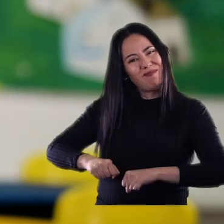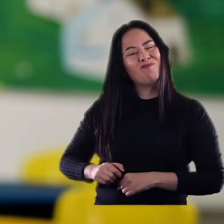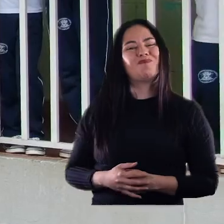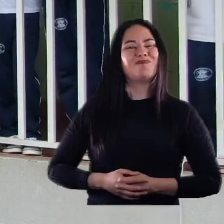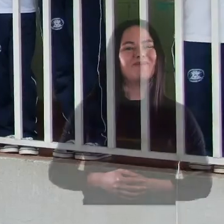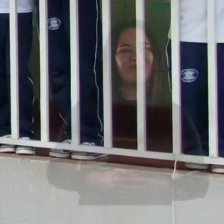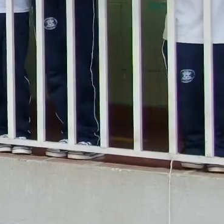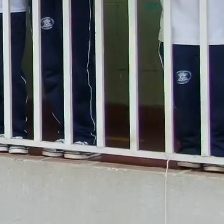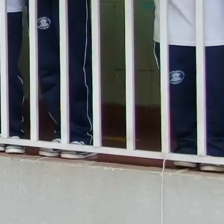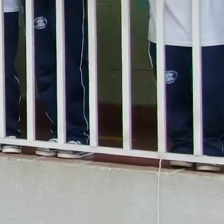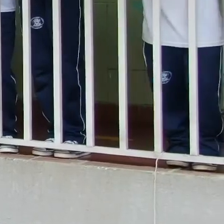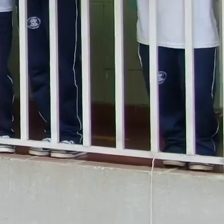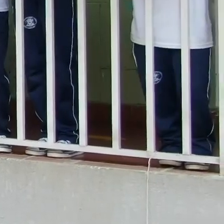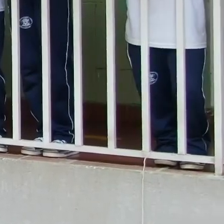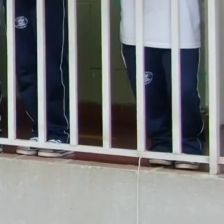educadores.